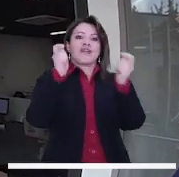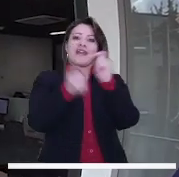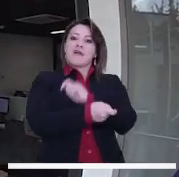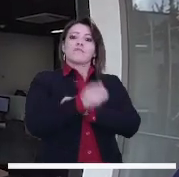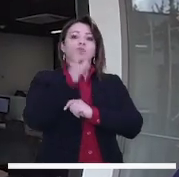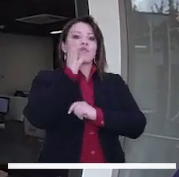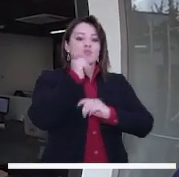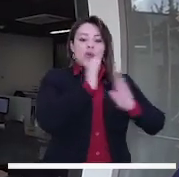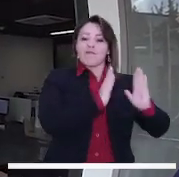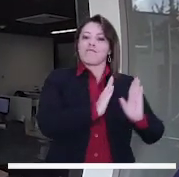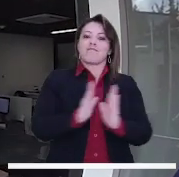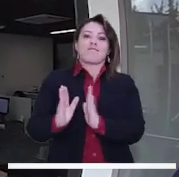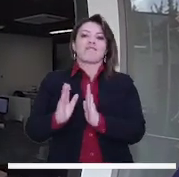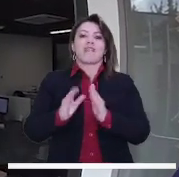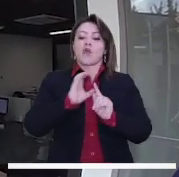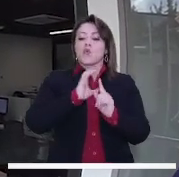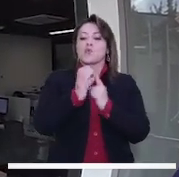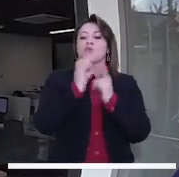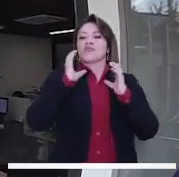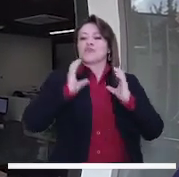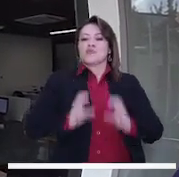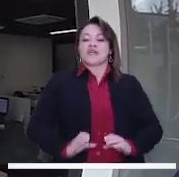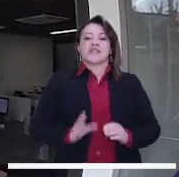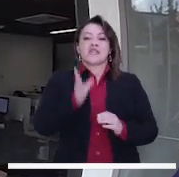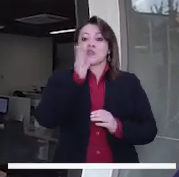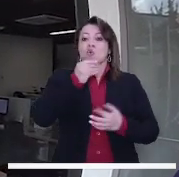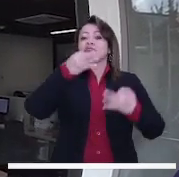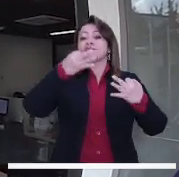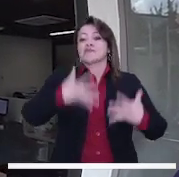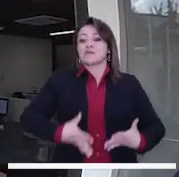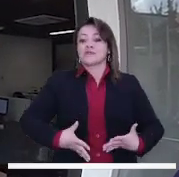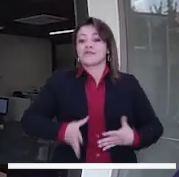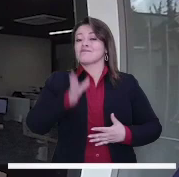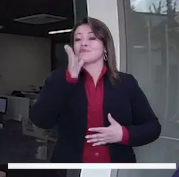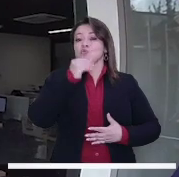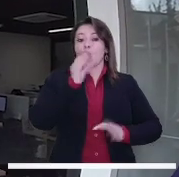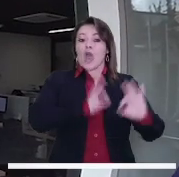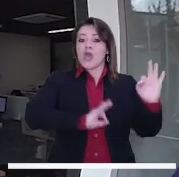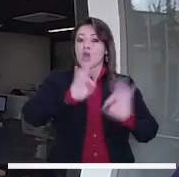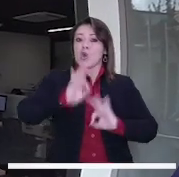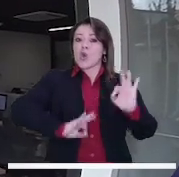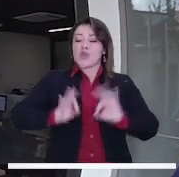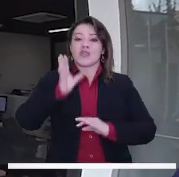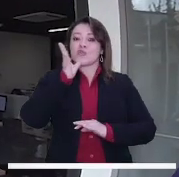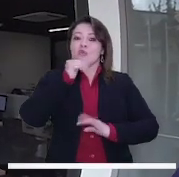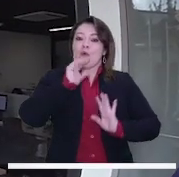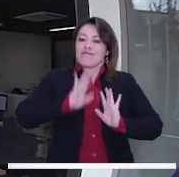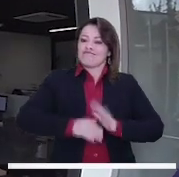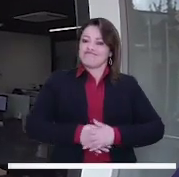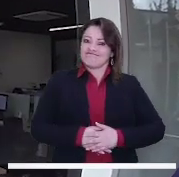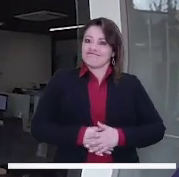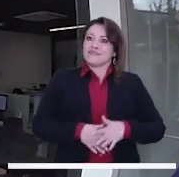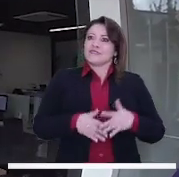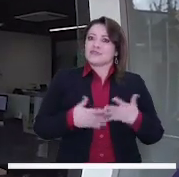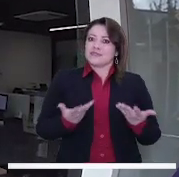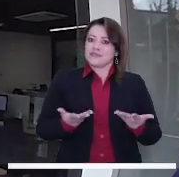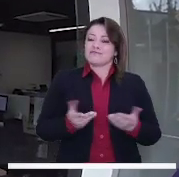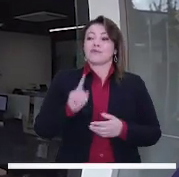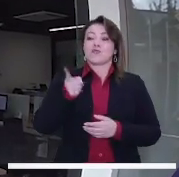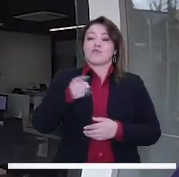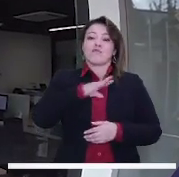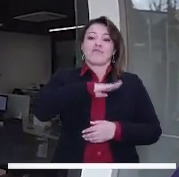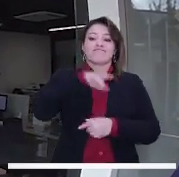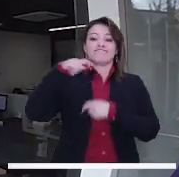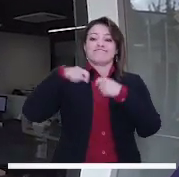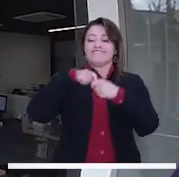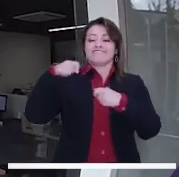no hay plan. No hay un plan de cultura ciudadana, no hay un plan de seguridad, no hay un plan de orden. Bogotá está al garete. El desgobierno